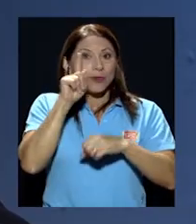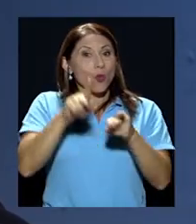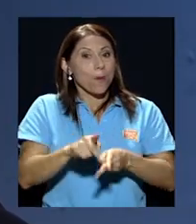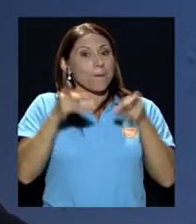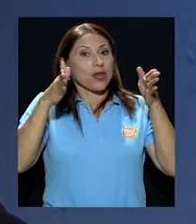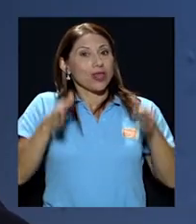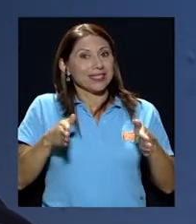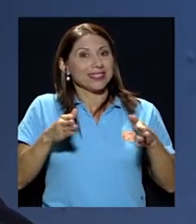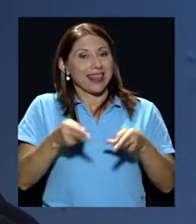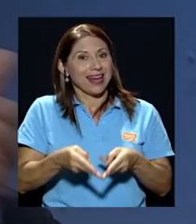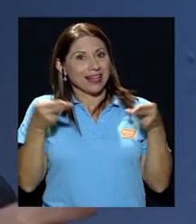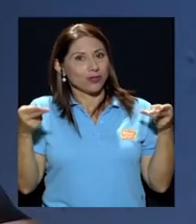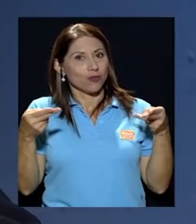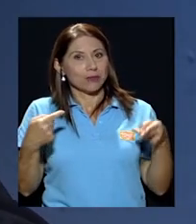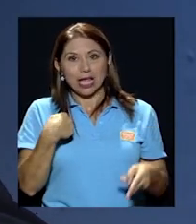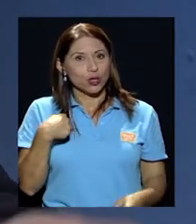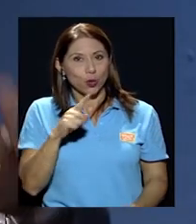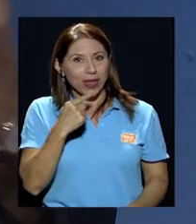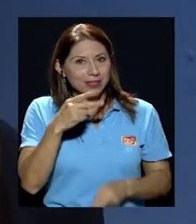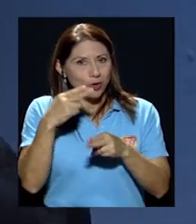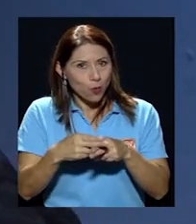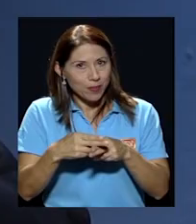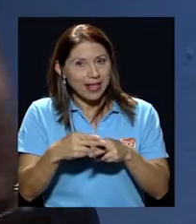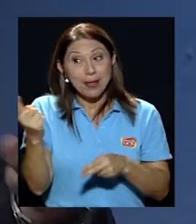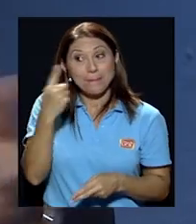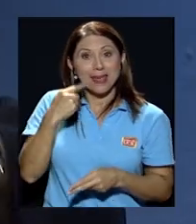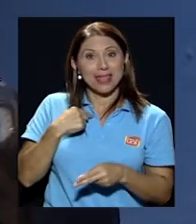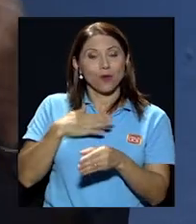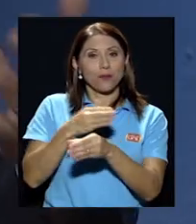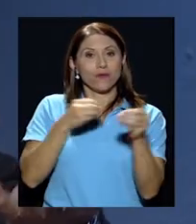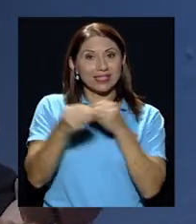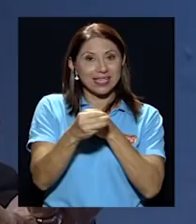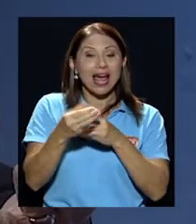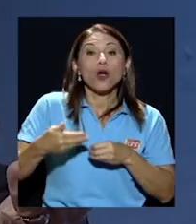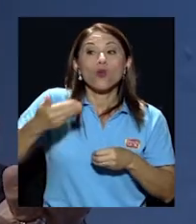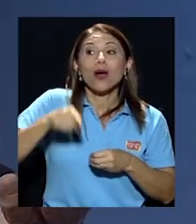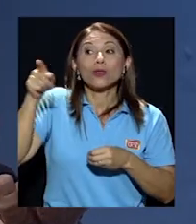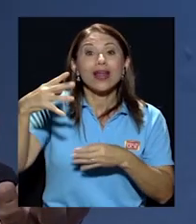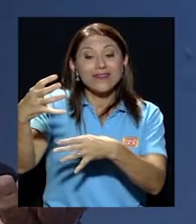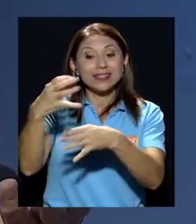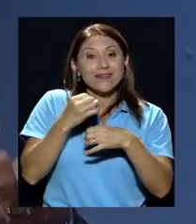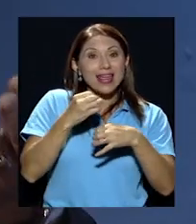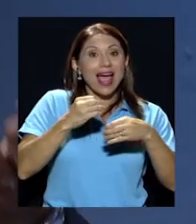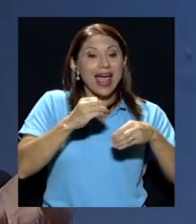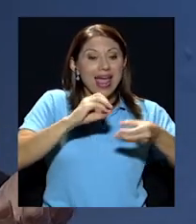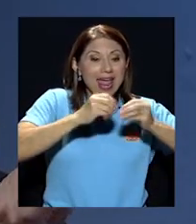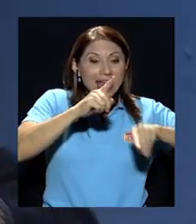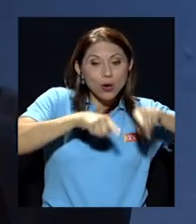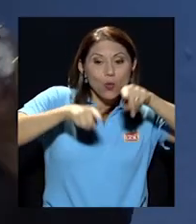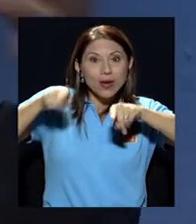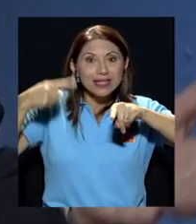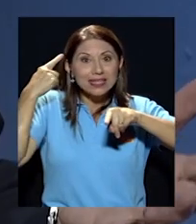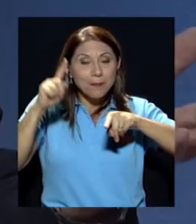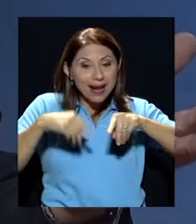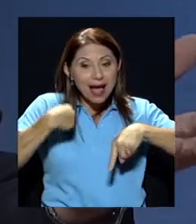voy a reservar el nombre en mi oficina me confesó que cuando él recibía las encuestas para ser publicadas se las enviaban